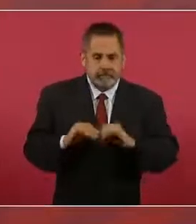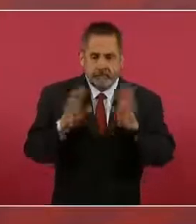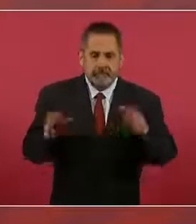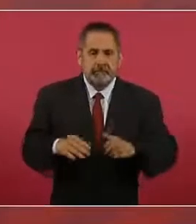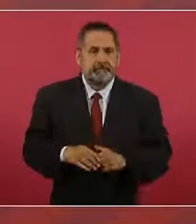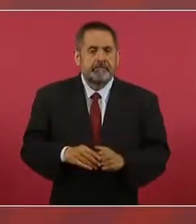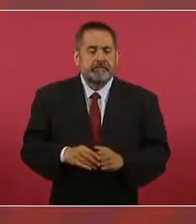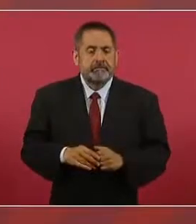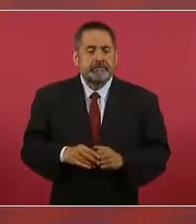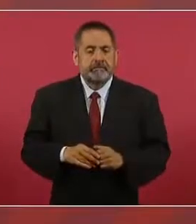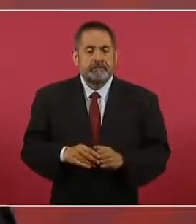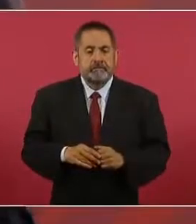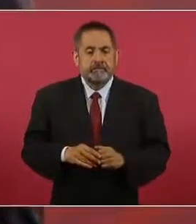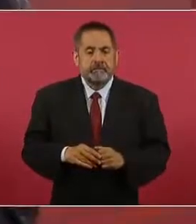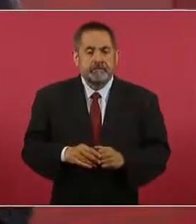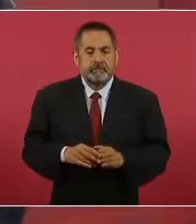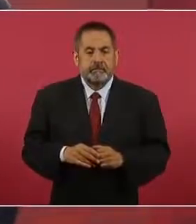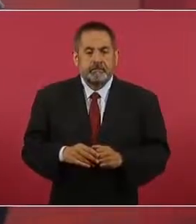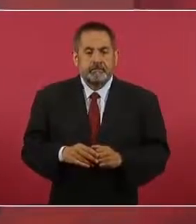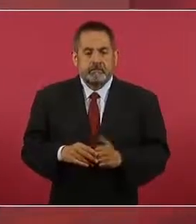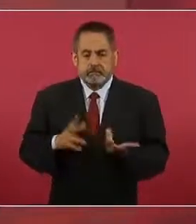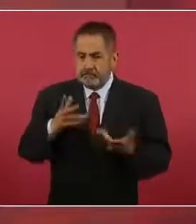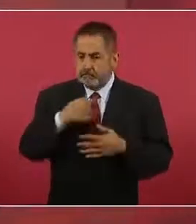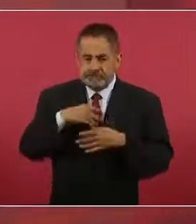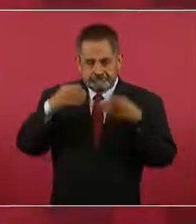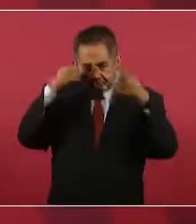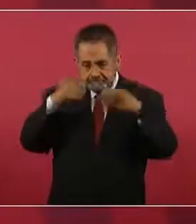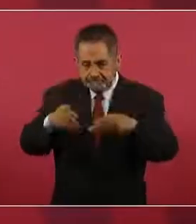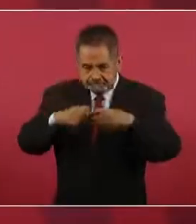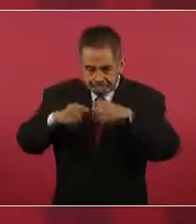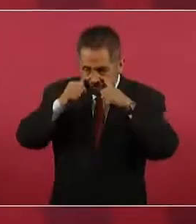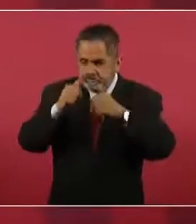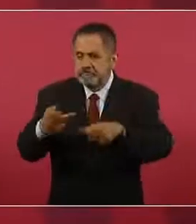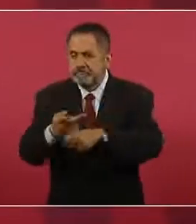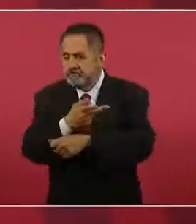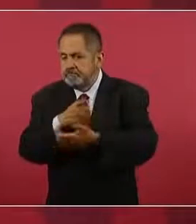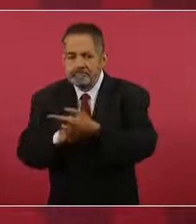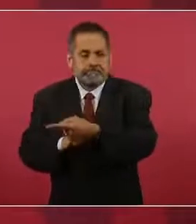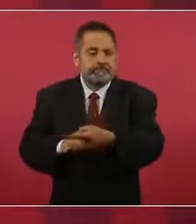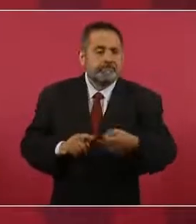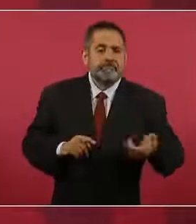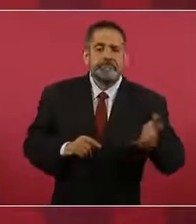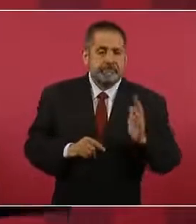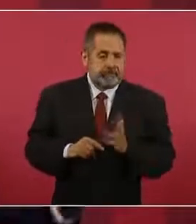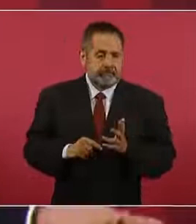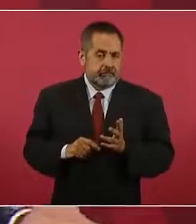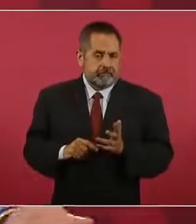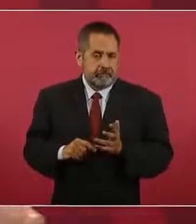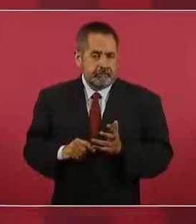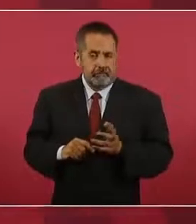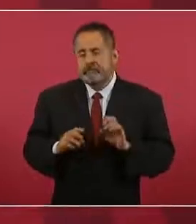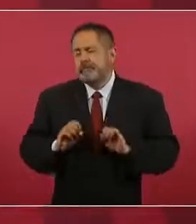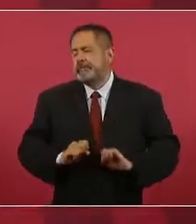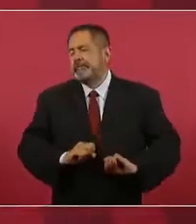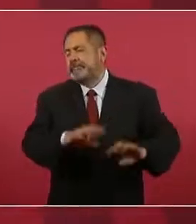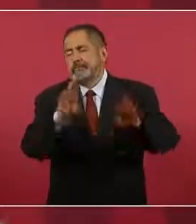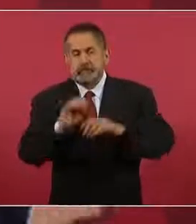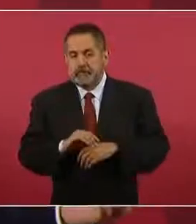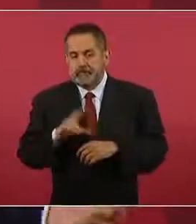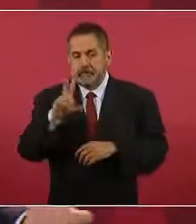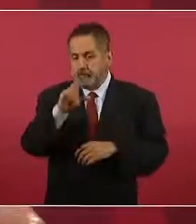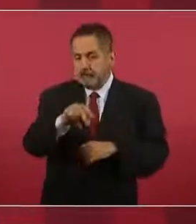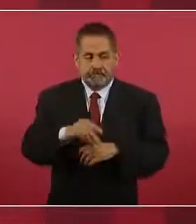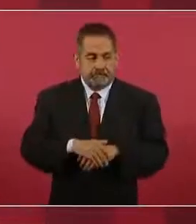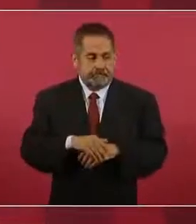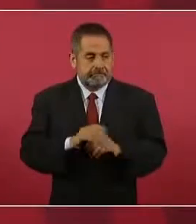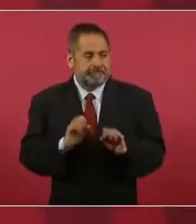voy a ocuparme de eso? ¿Y cómo les voy a dejar las